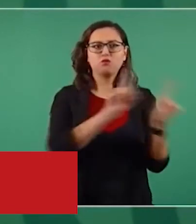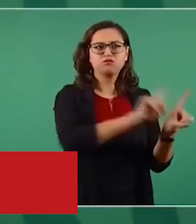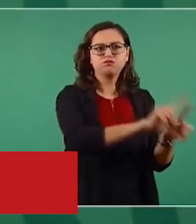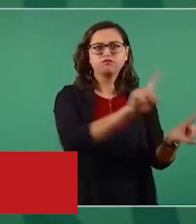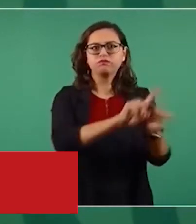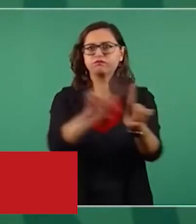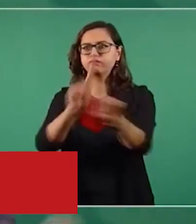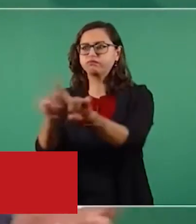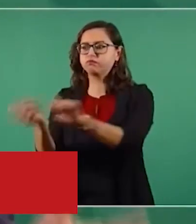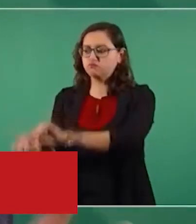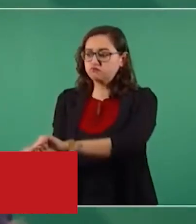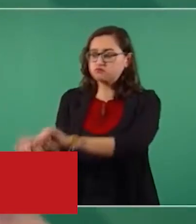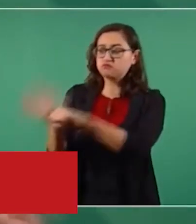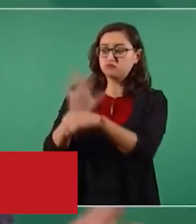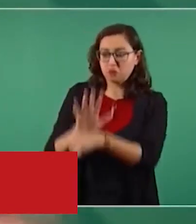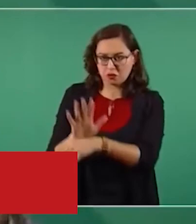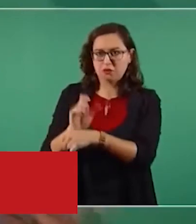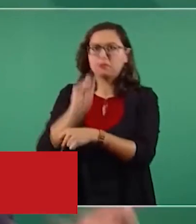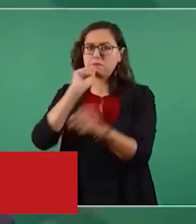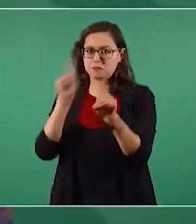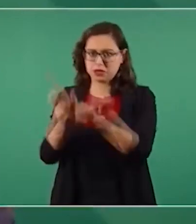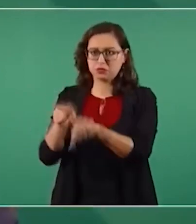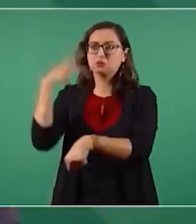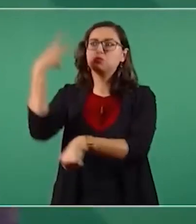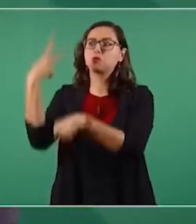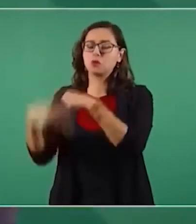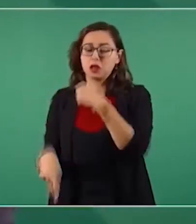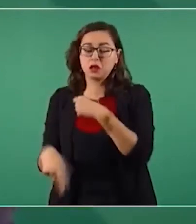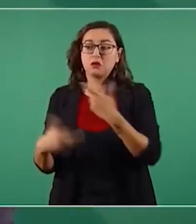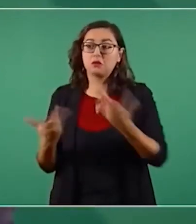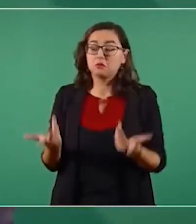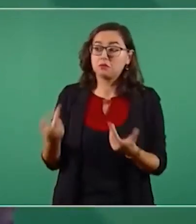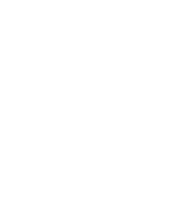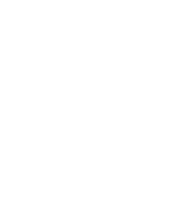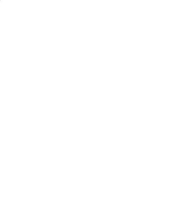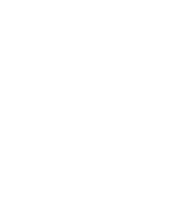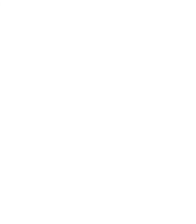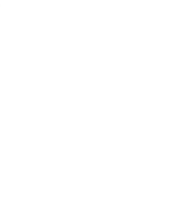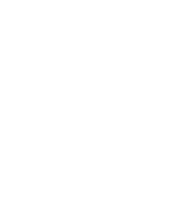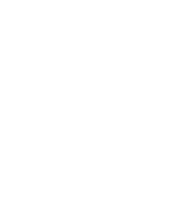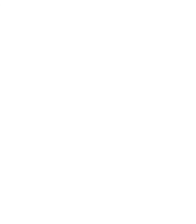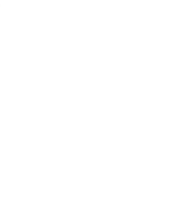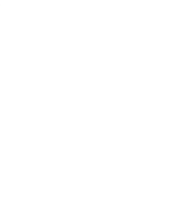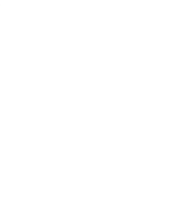es una causa de mortalidad muy baja, muy pequeña, como digo, 10 o 20 veces menor.